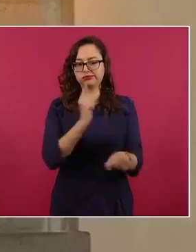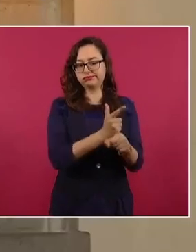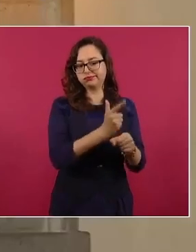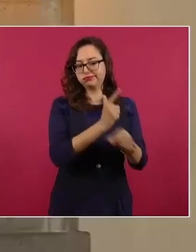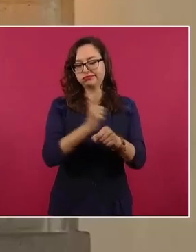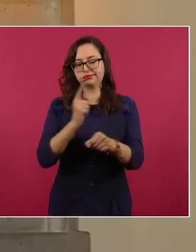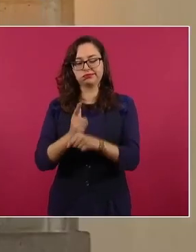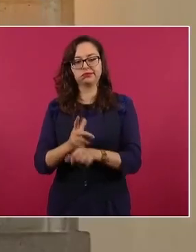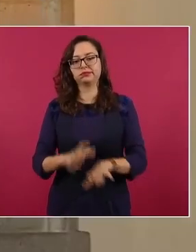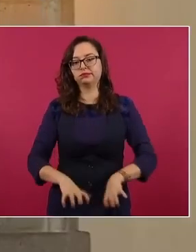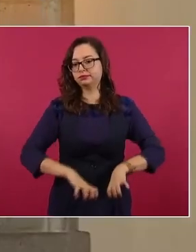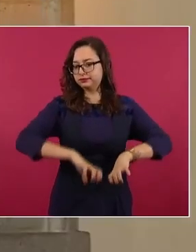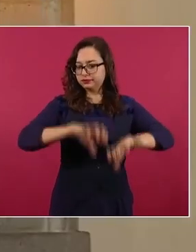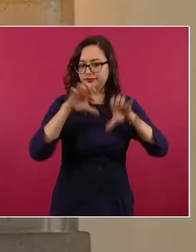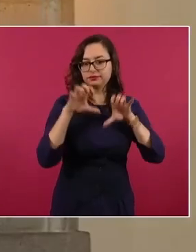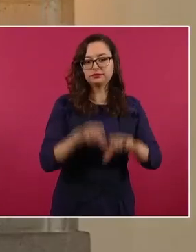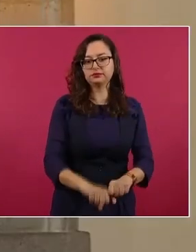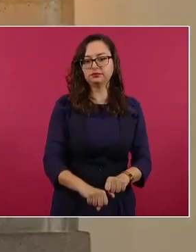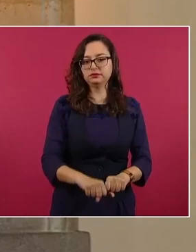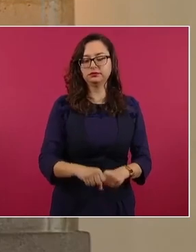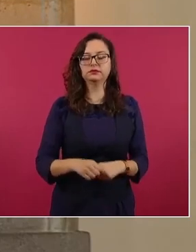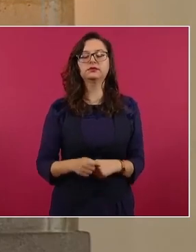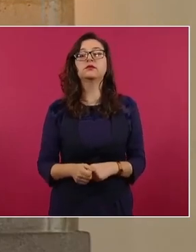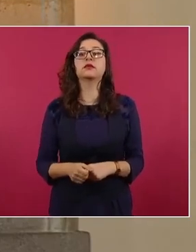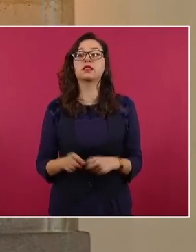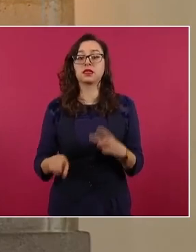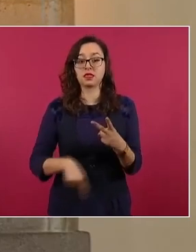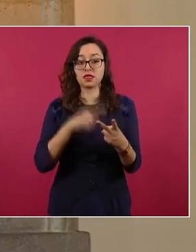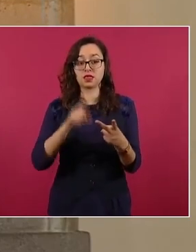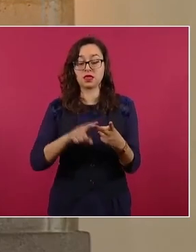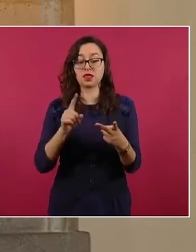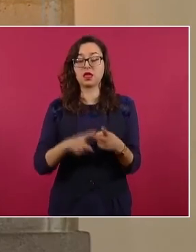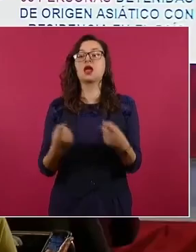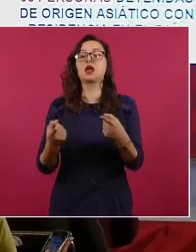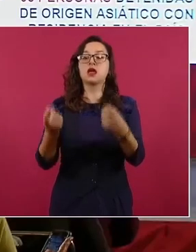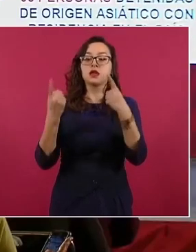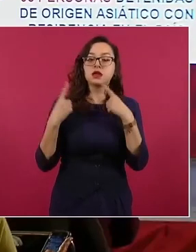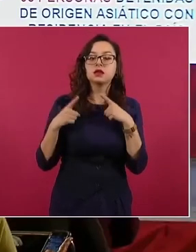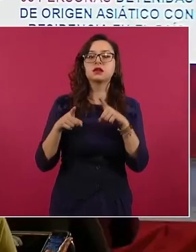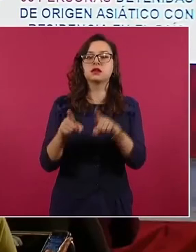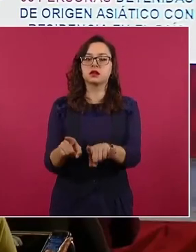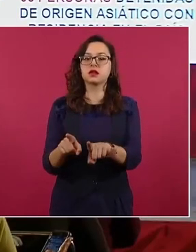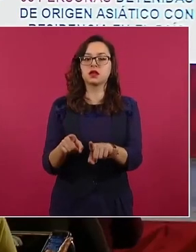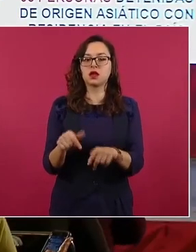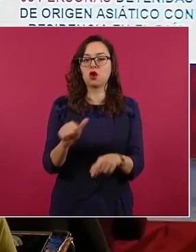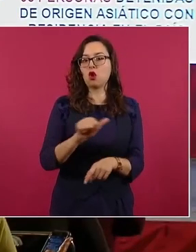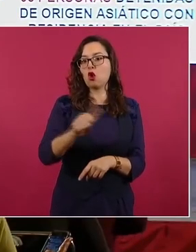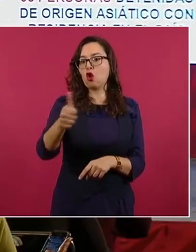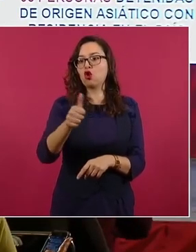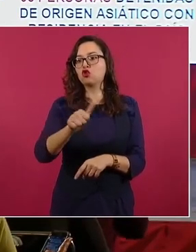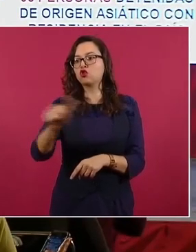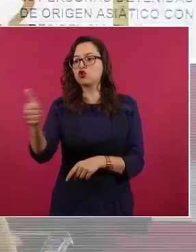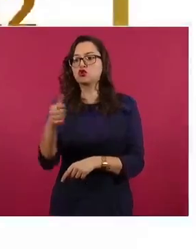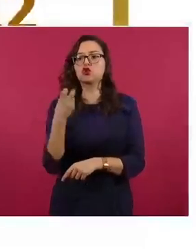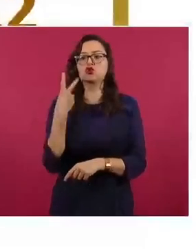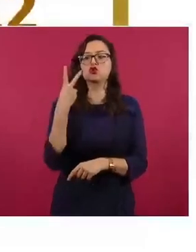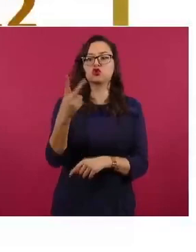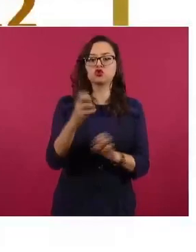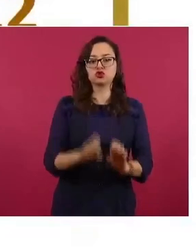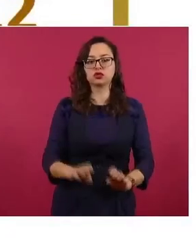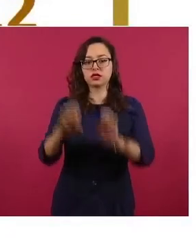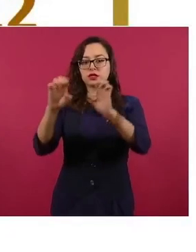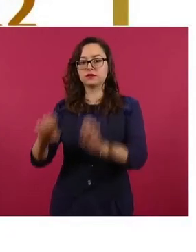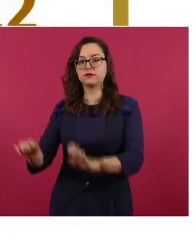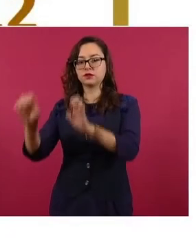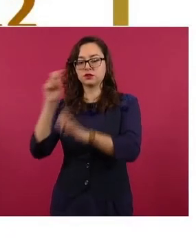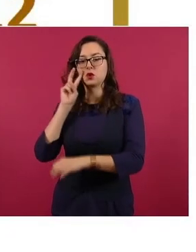Adicionalmente y de manera simultánea a este cateo, se implementaron diversos operativos en dos inmuebles, lograron la